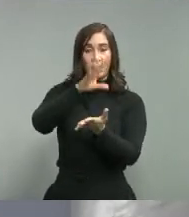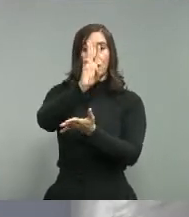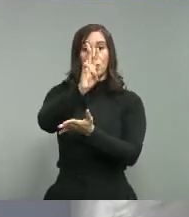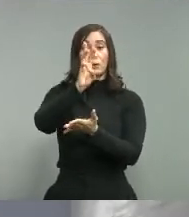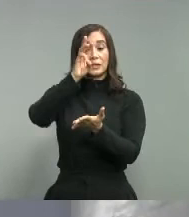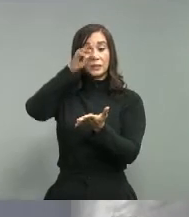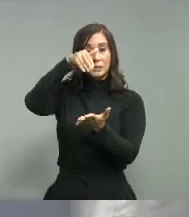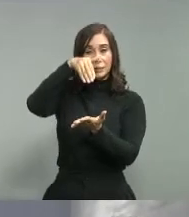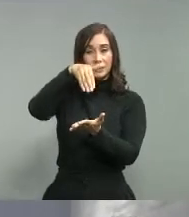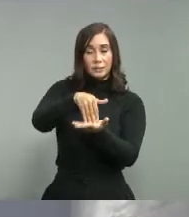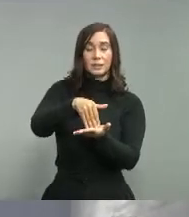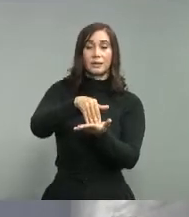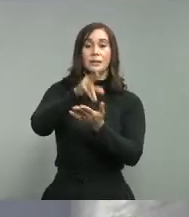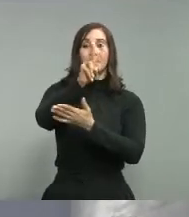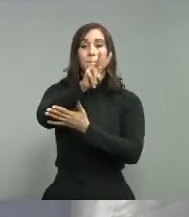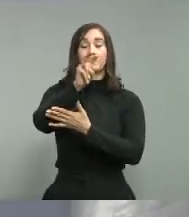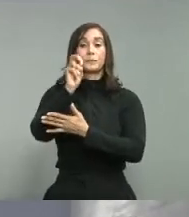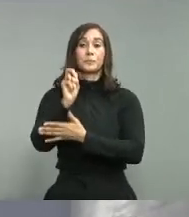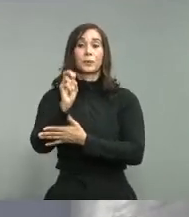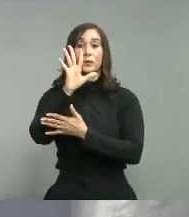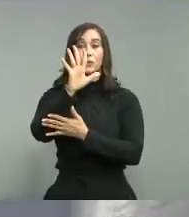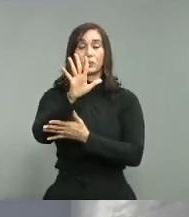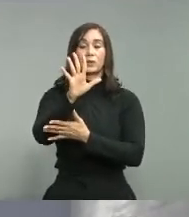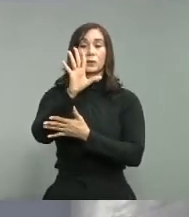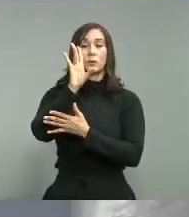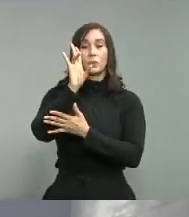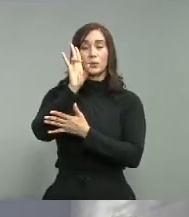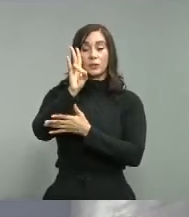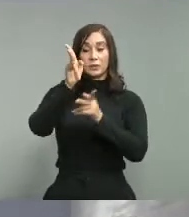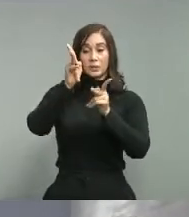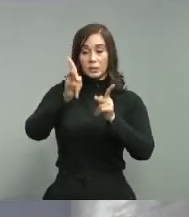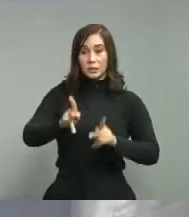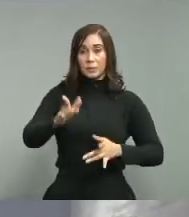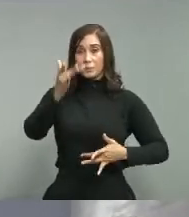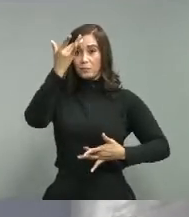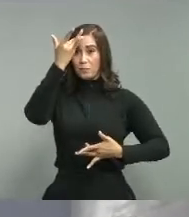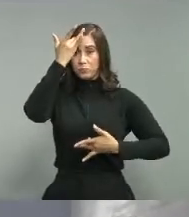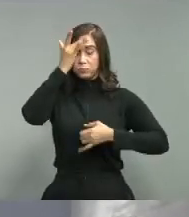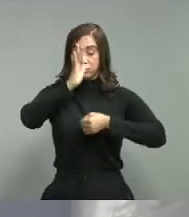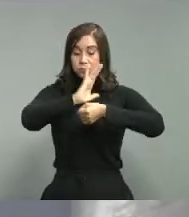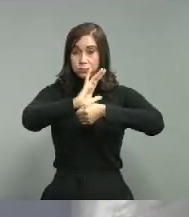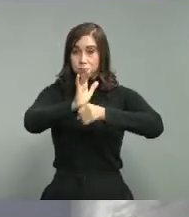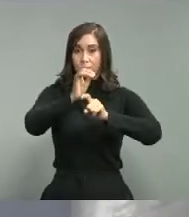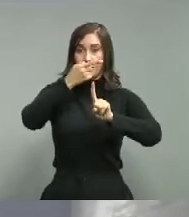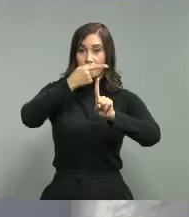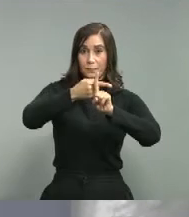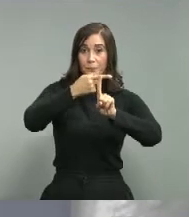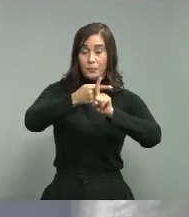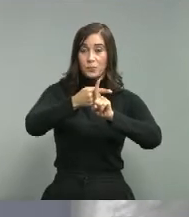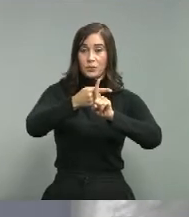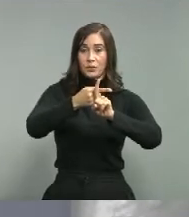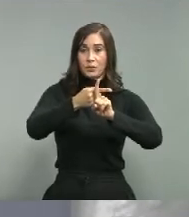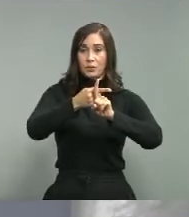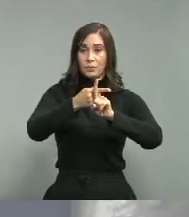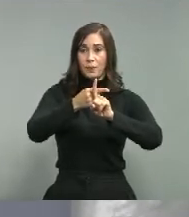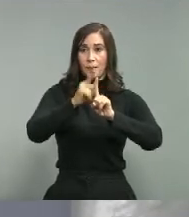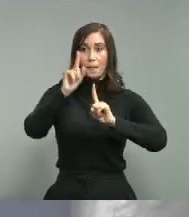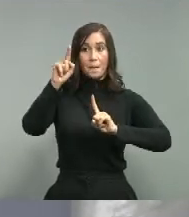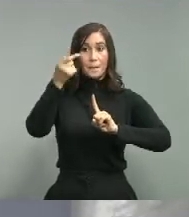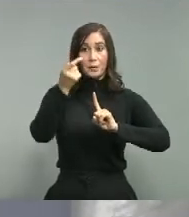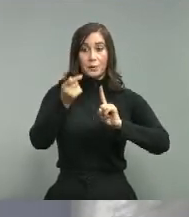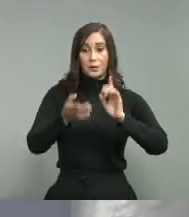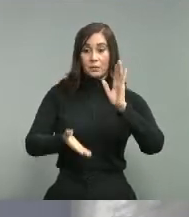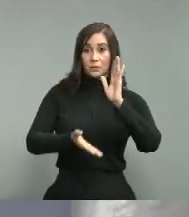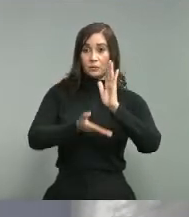.257 casos confirmados. Por primera vez se alcanzan los 4